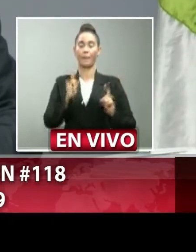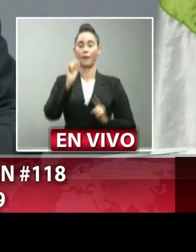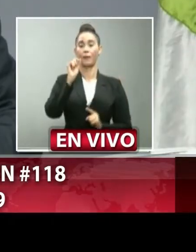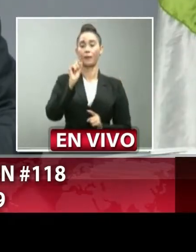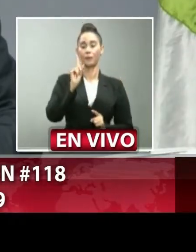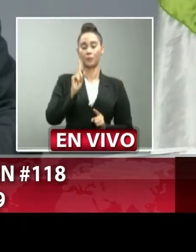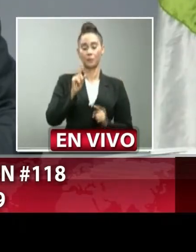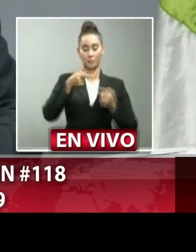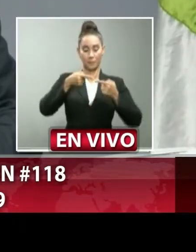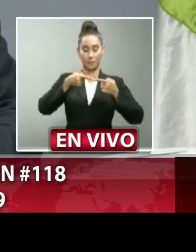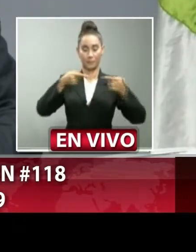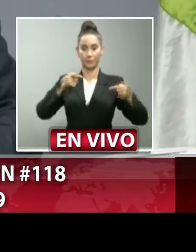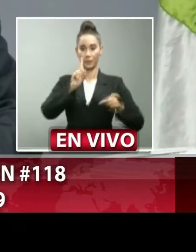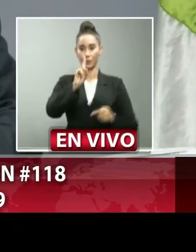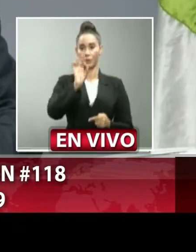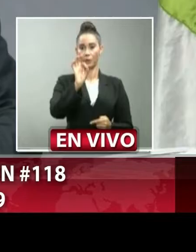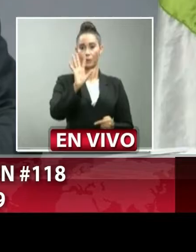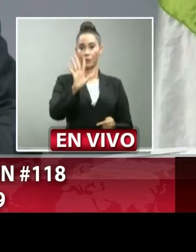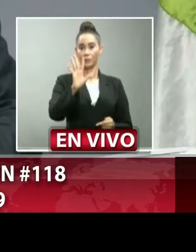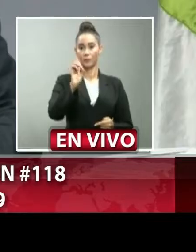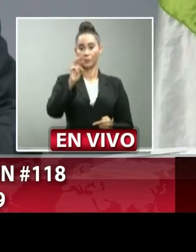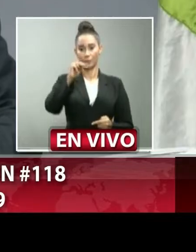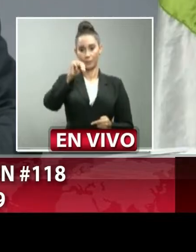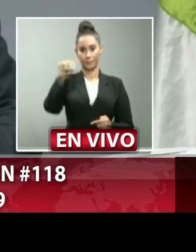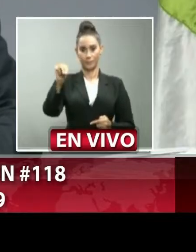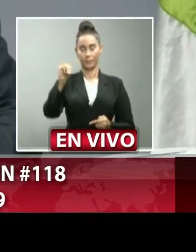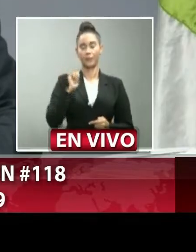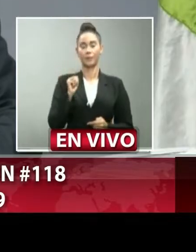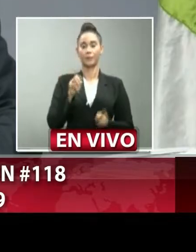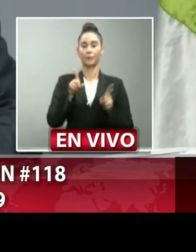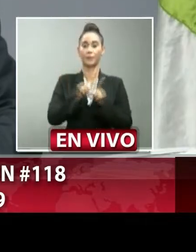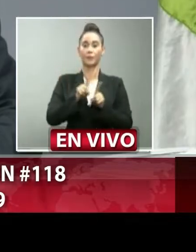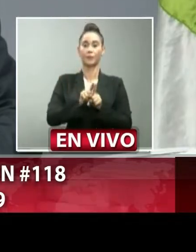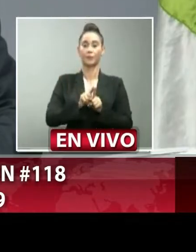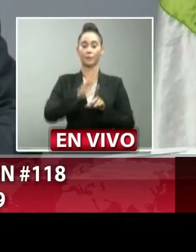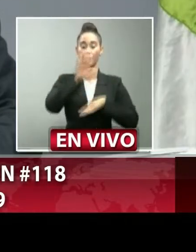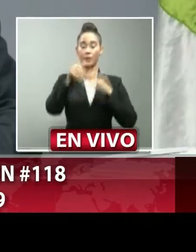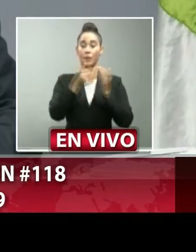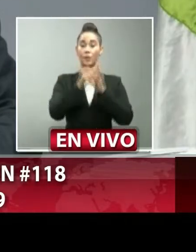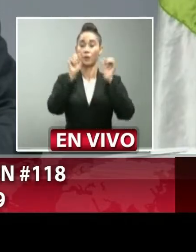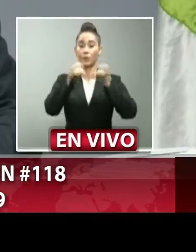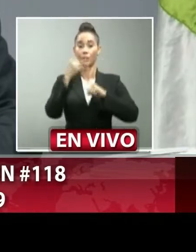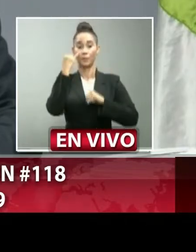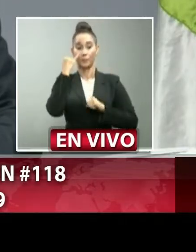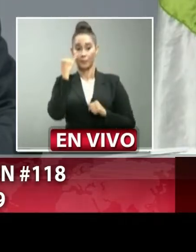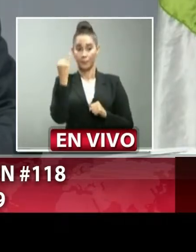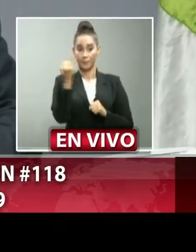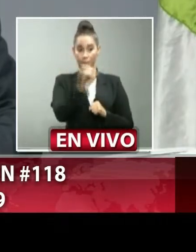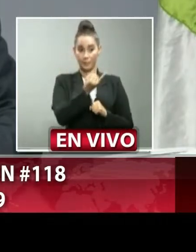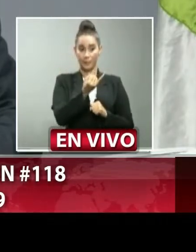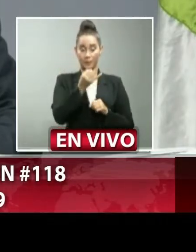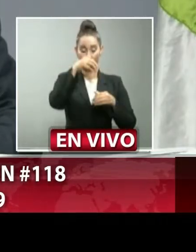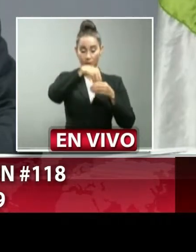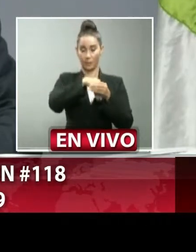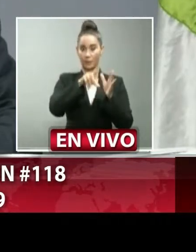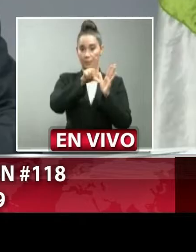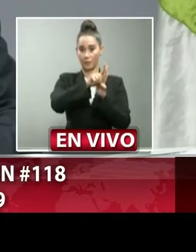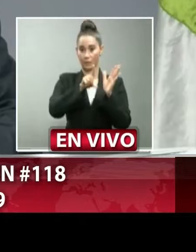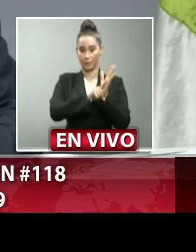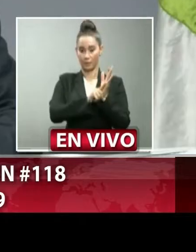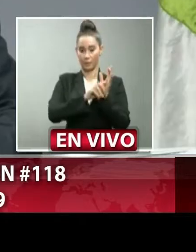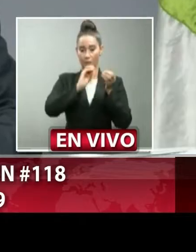.5 metros así como la observancia en el cumplimiento de lo dispuesto en la resolución número